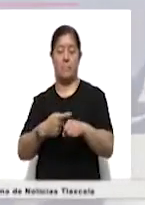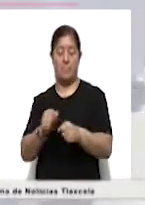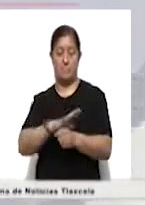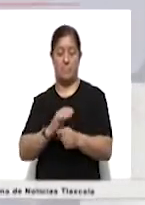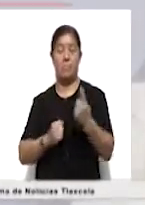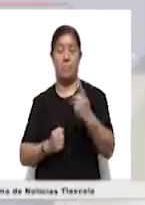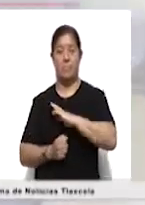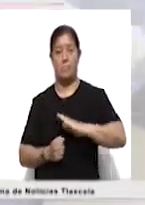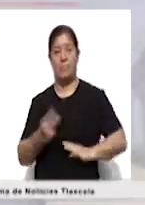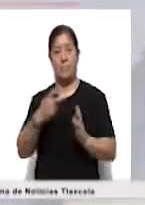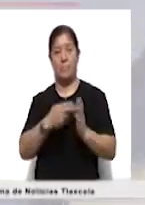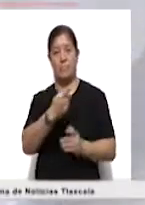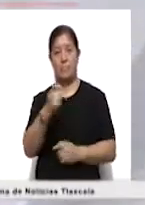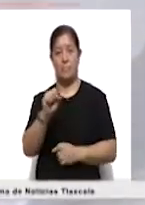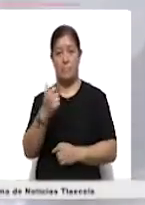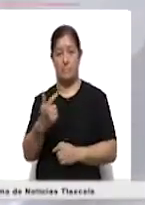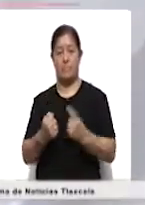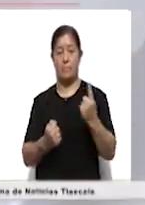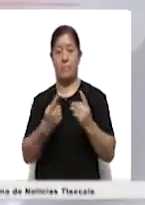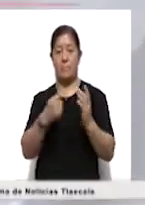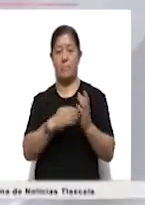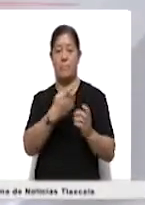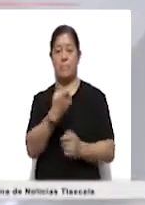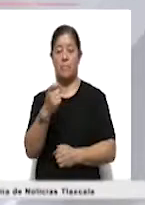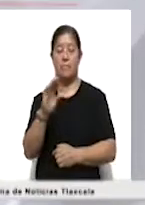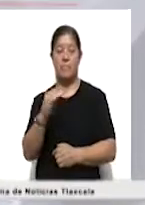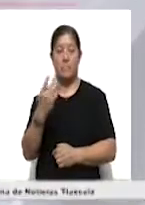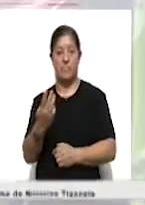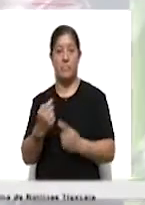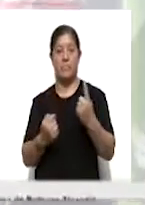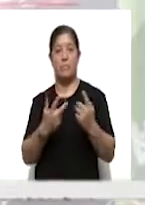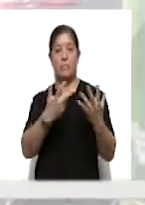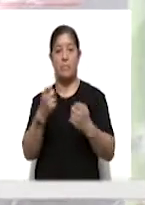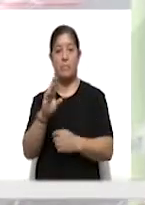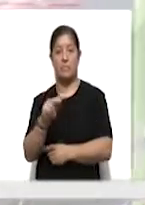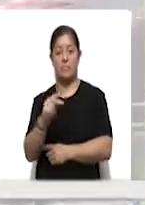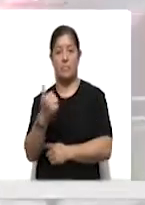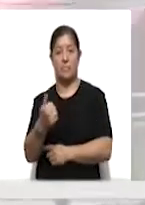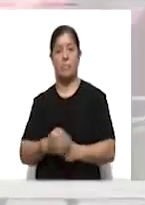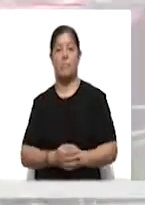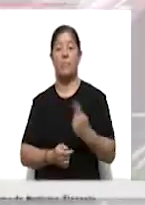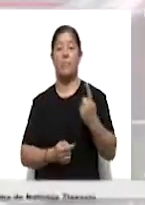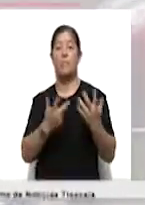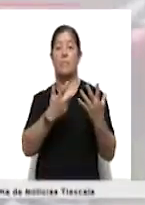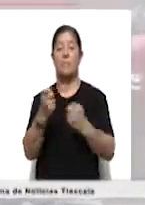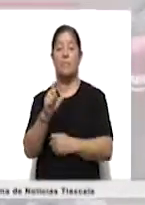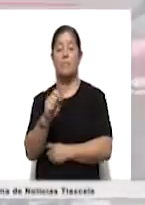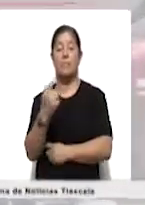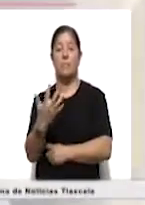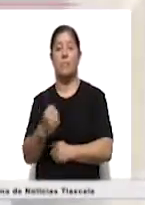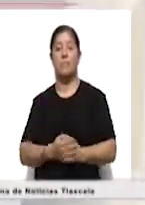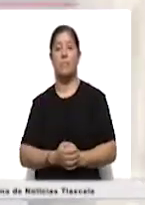Apisaco dos mil ciento sesenta y siete, Chautempan mil ciento noventa tres, Huamantla ochocientos ochenta y seis, Zacatelco ochocientos